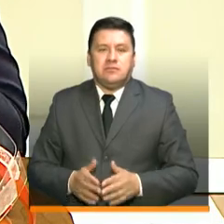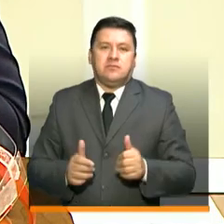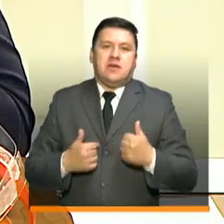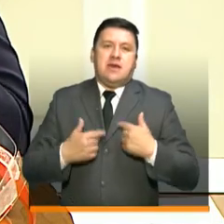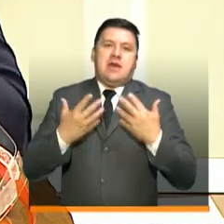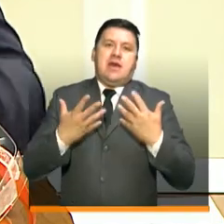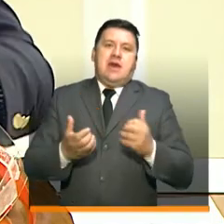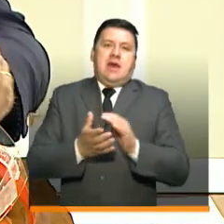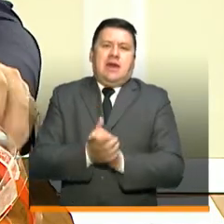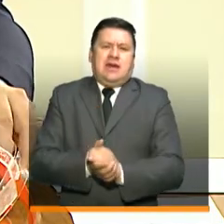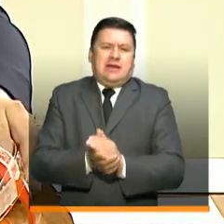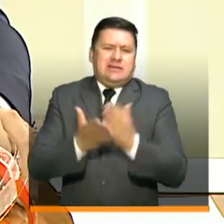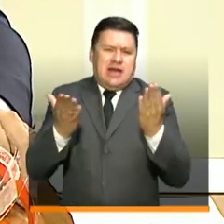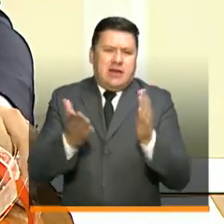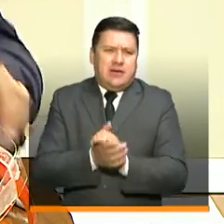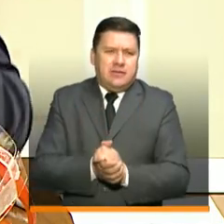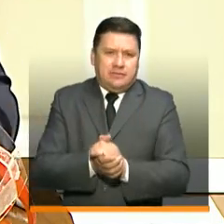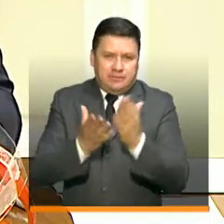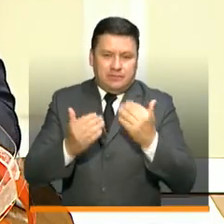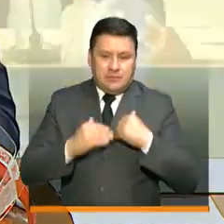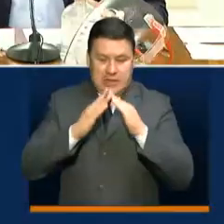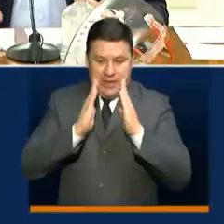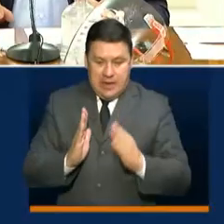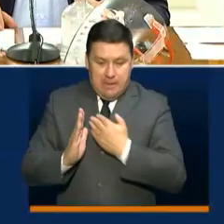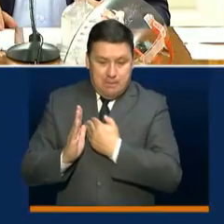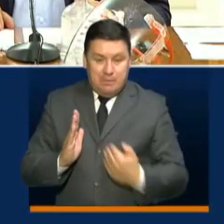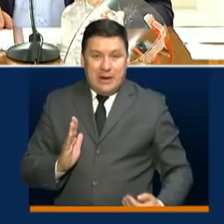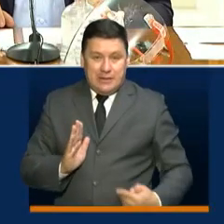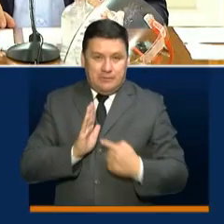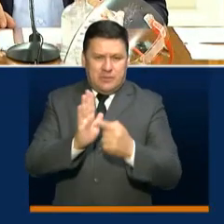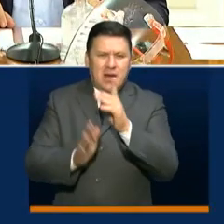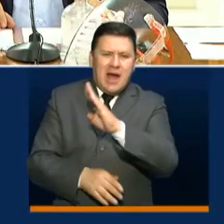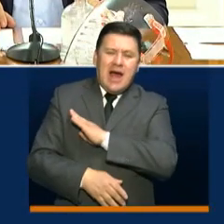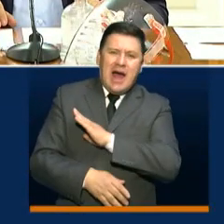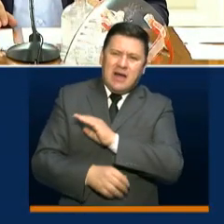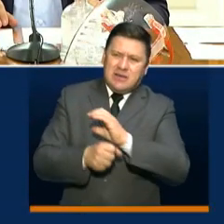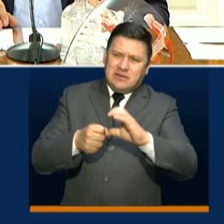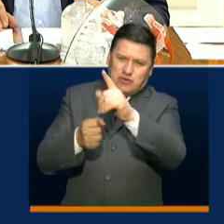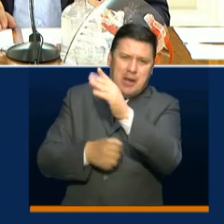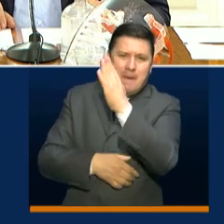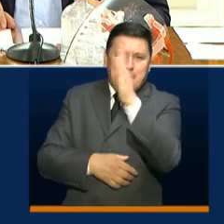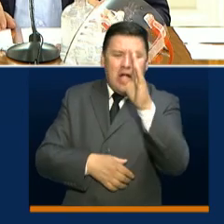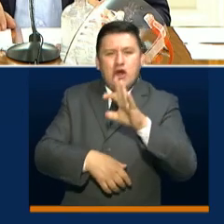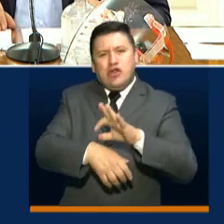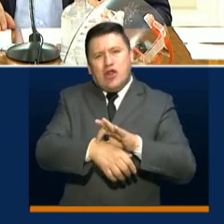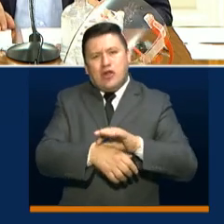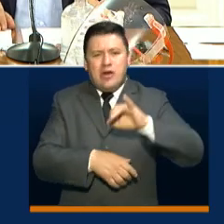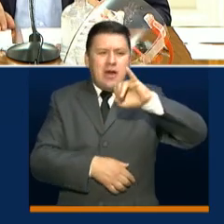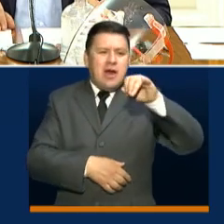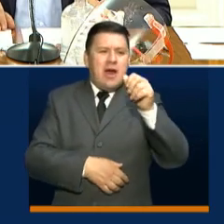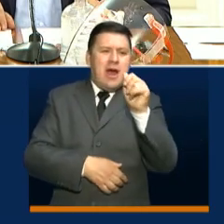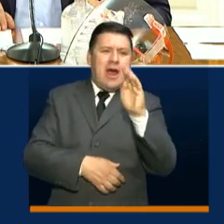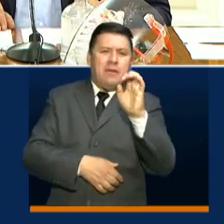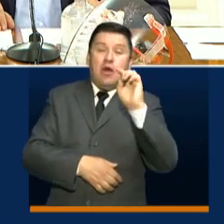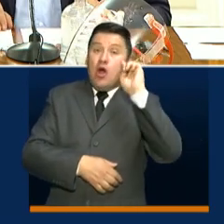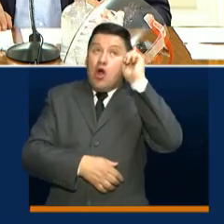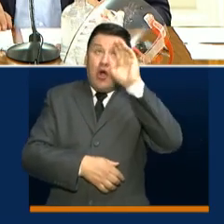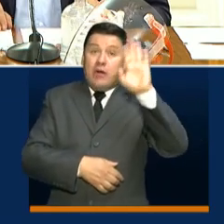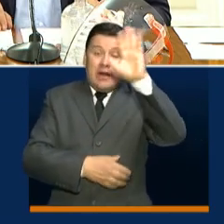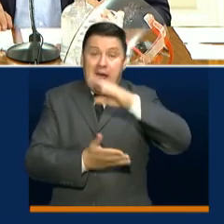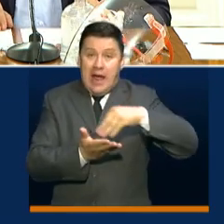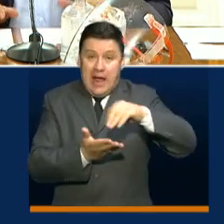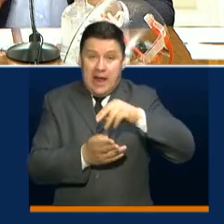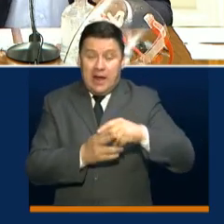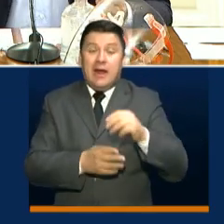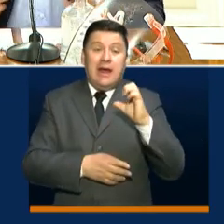Yo quiero darle un saludo aquí desde la Casa de Nariño al alcalde de la ciudad de Barranquilla, doctor Jaime Pumarejo, a nuestra gobernadora del Atlántico,